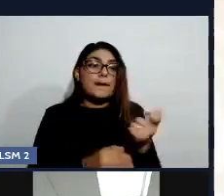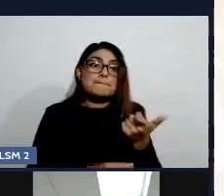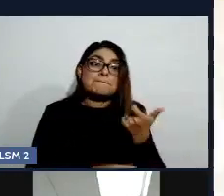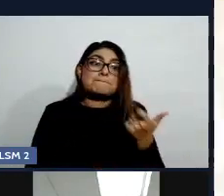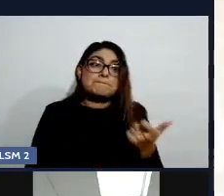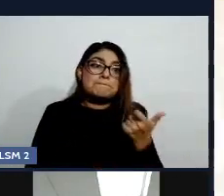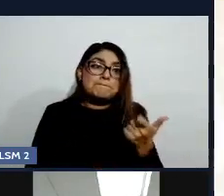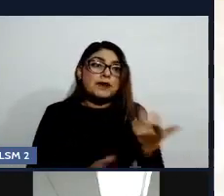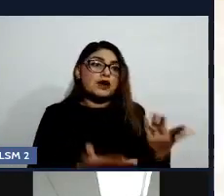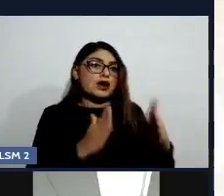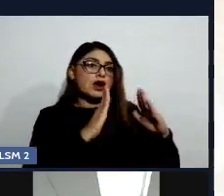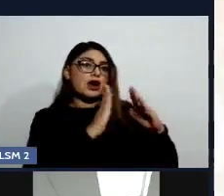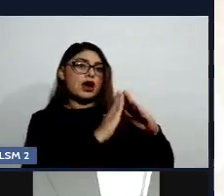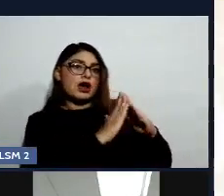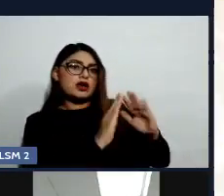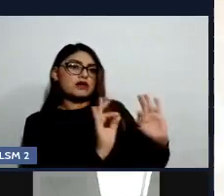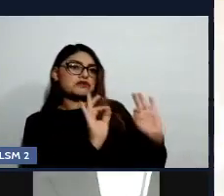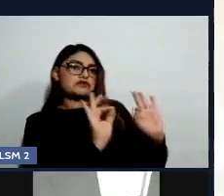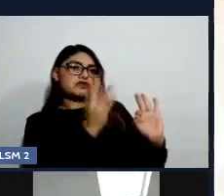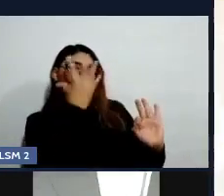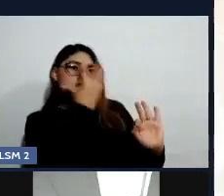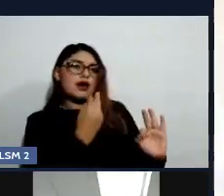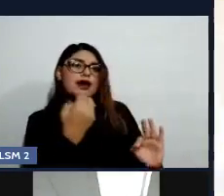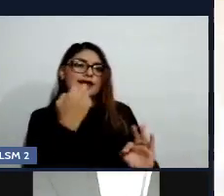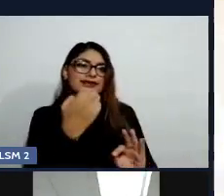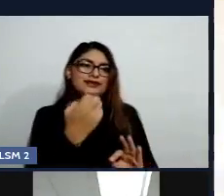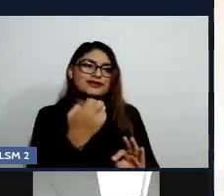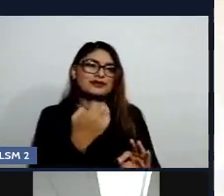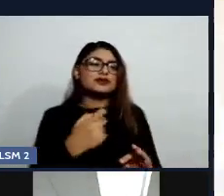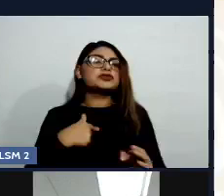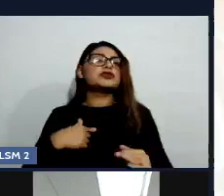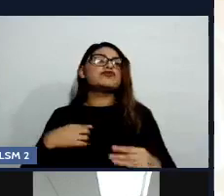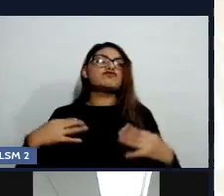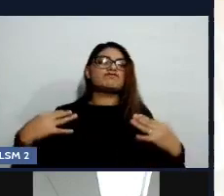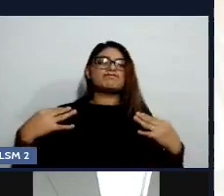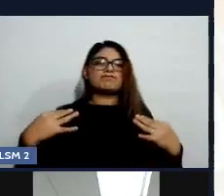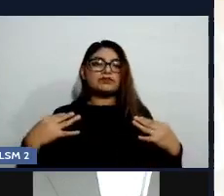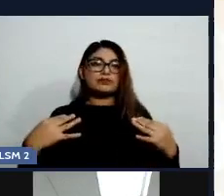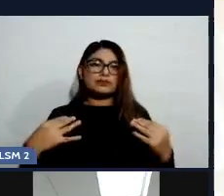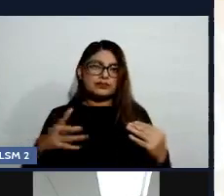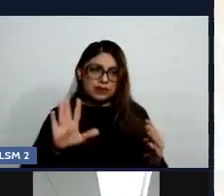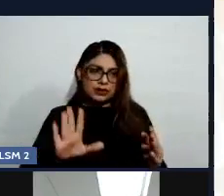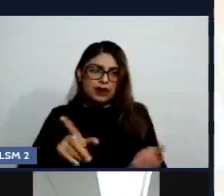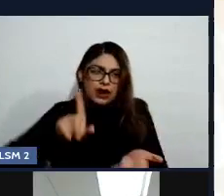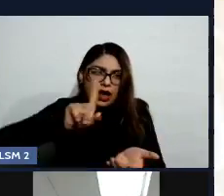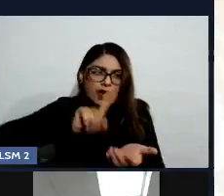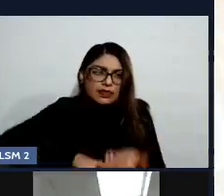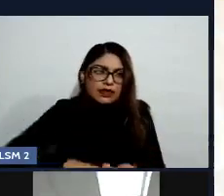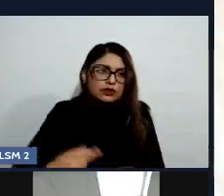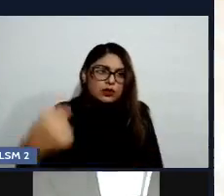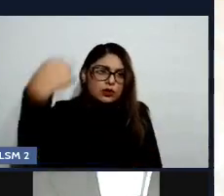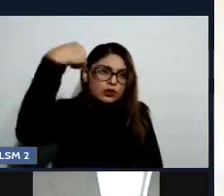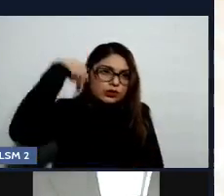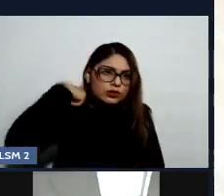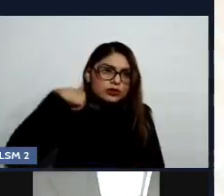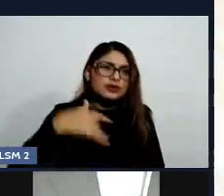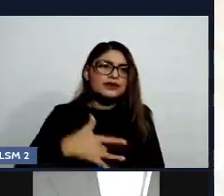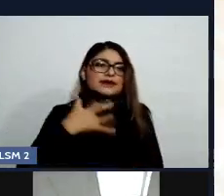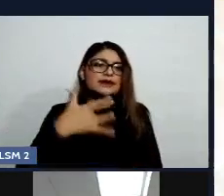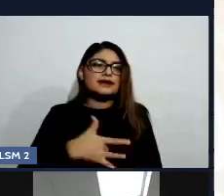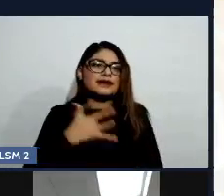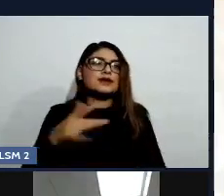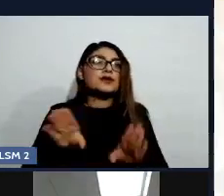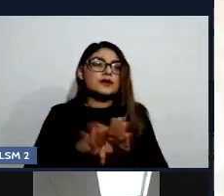que hay una carencia en mí, en mi interior, de mí hacia mí, y lo estoy buscando, lo estoy queriendo